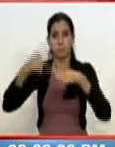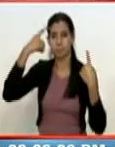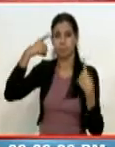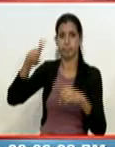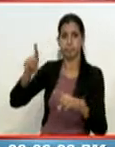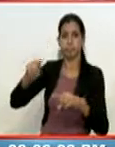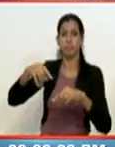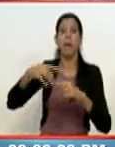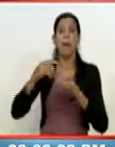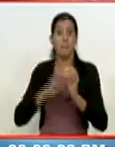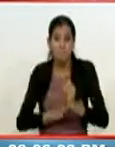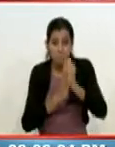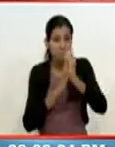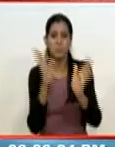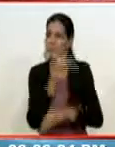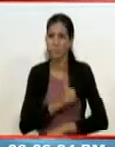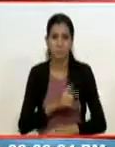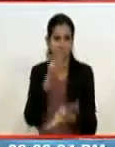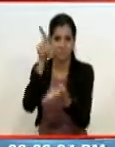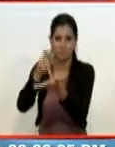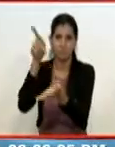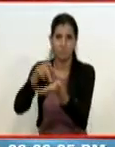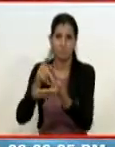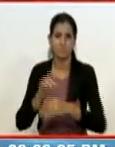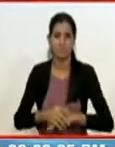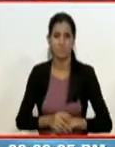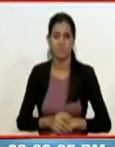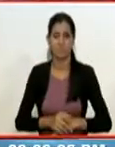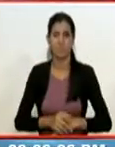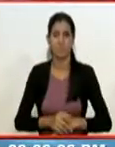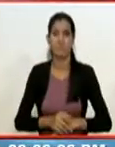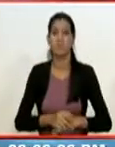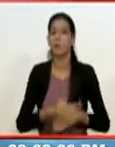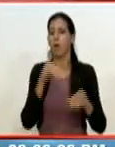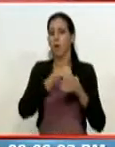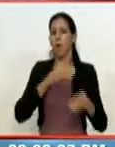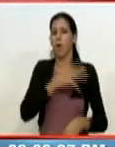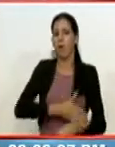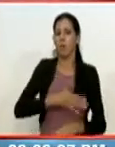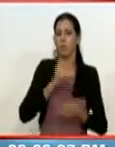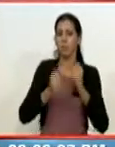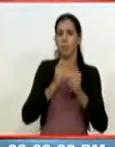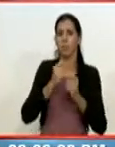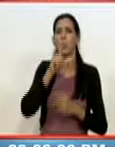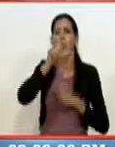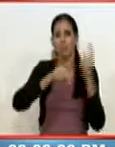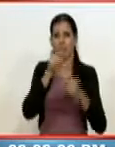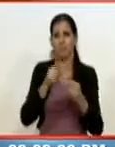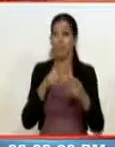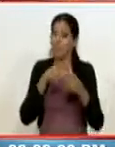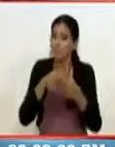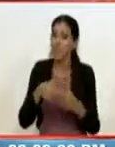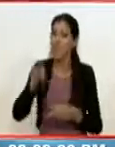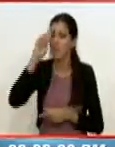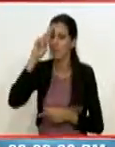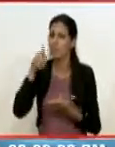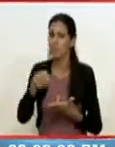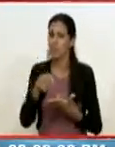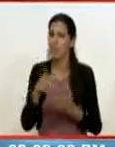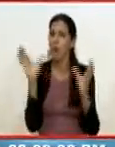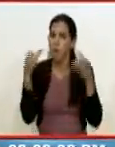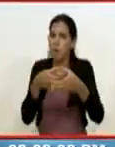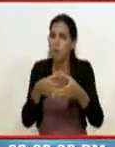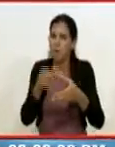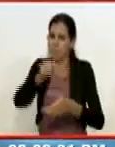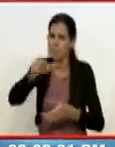mientras sus dirigentes ejercían el liderazgo desde la comodidad del Twitter. Por esa razón, el Comité de Víctimas de la